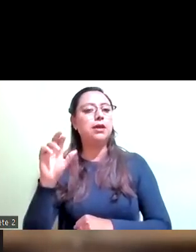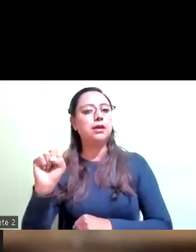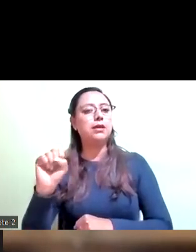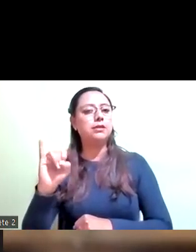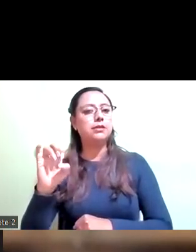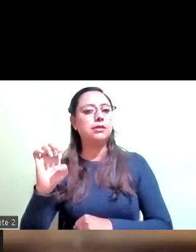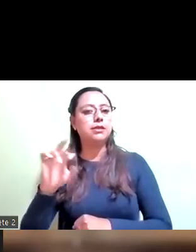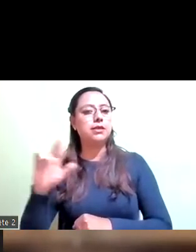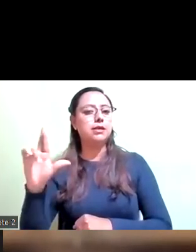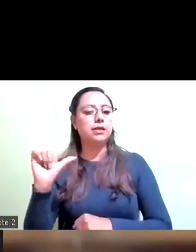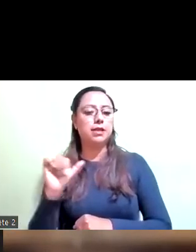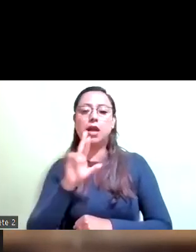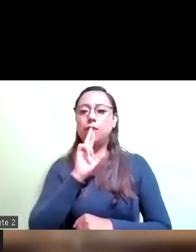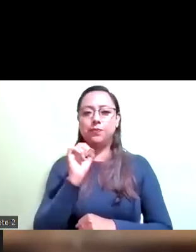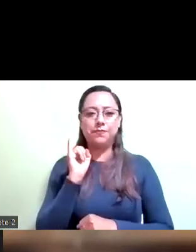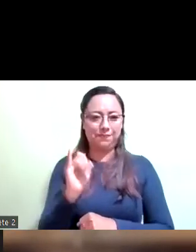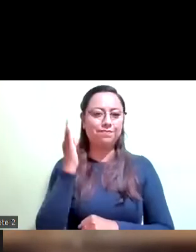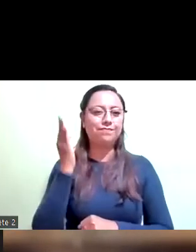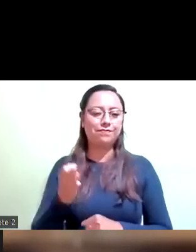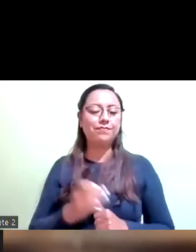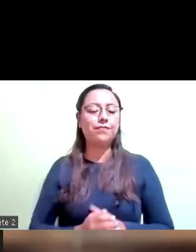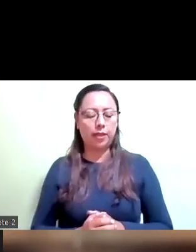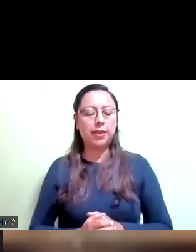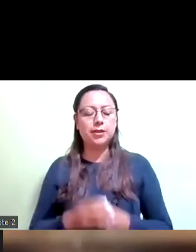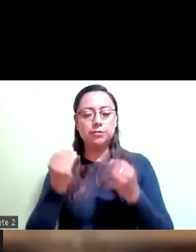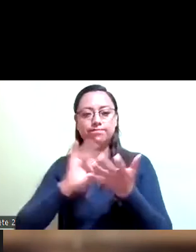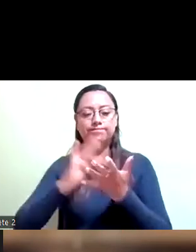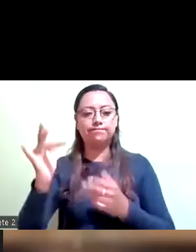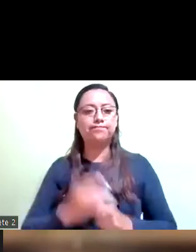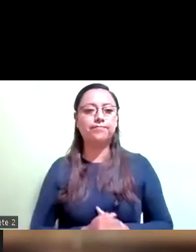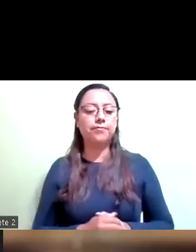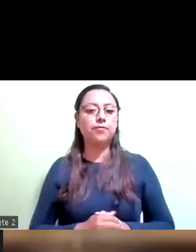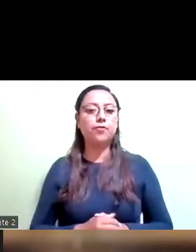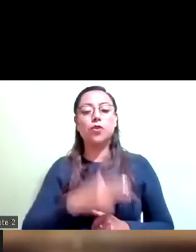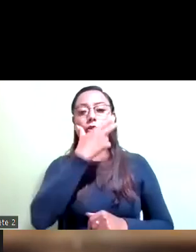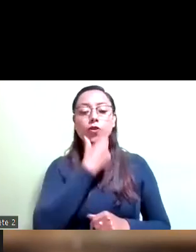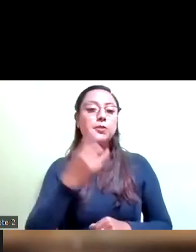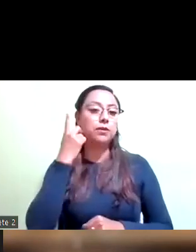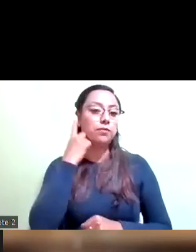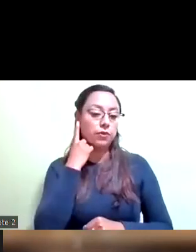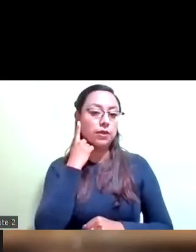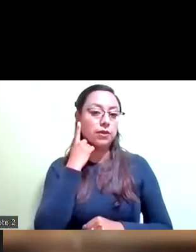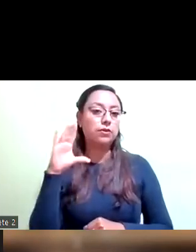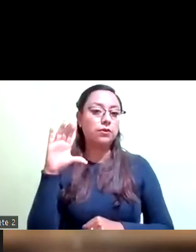Muchas gracias, diputada. Diputado Carlos Hernández Mirón.